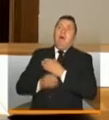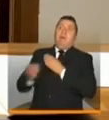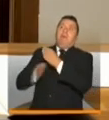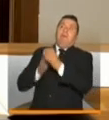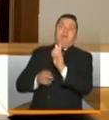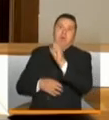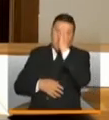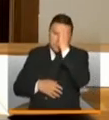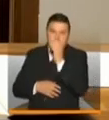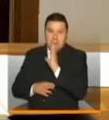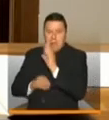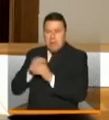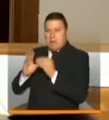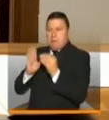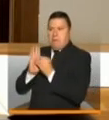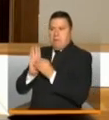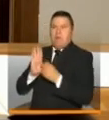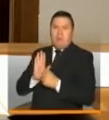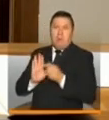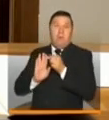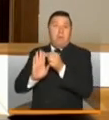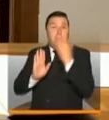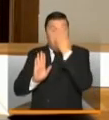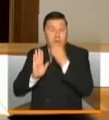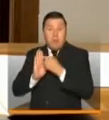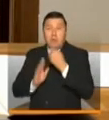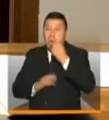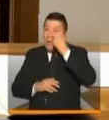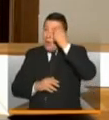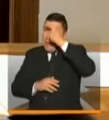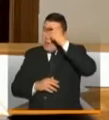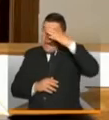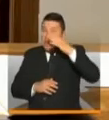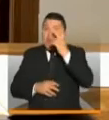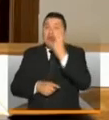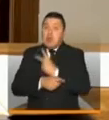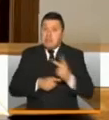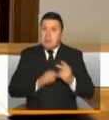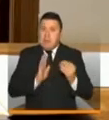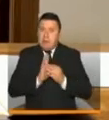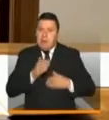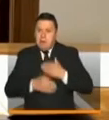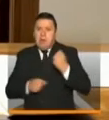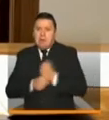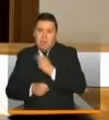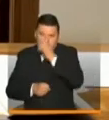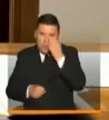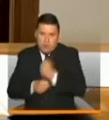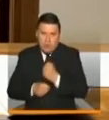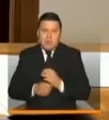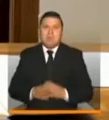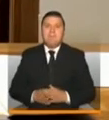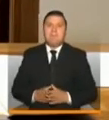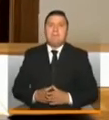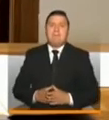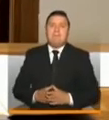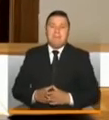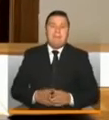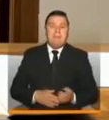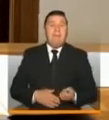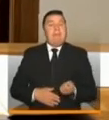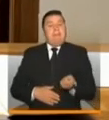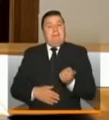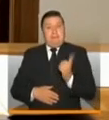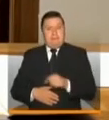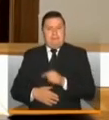Este modelo está aplicándose en Cartagena desde hace dos semanas y en esto se ha venido trabajando intensamente. También, desde el punto